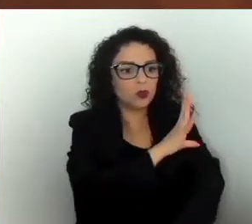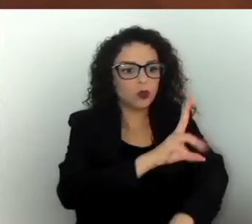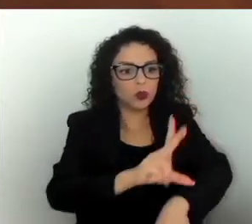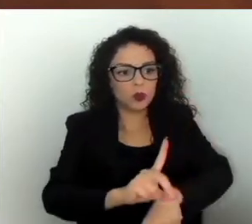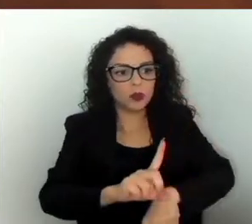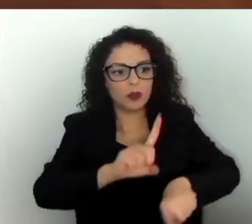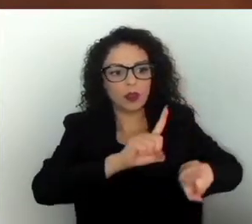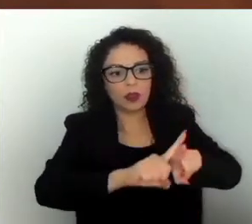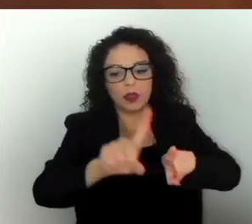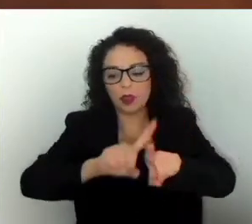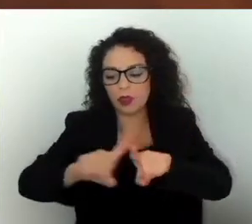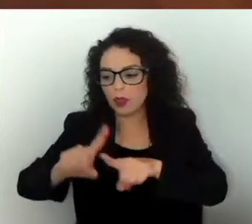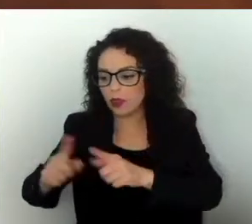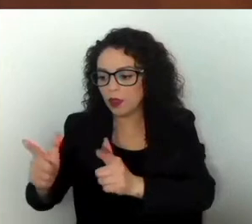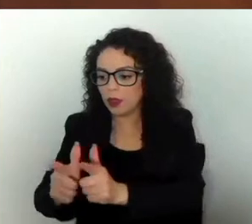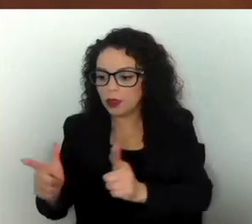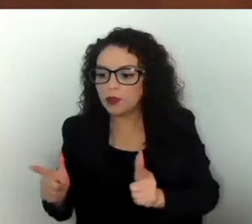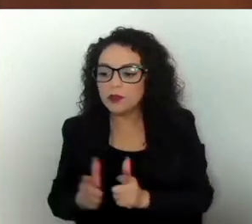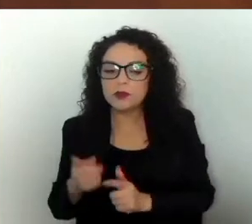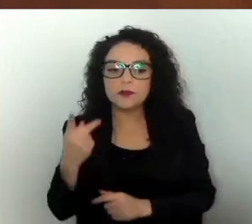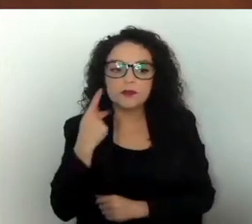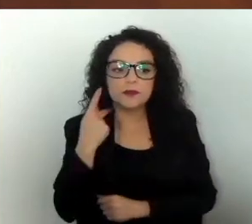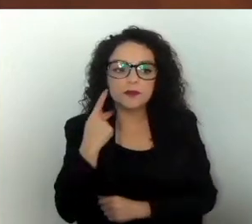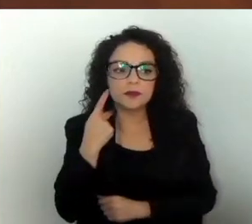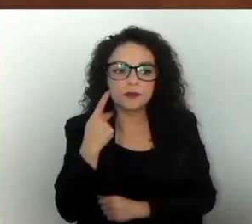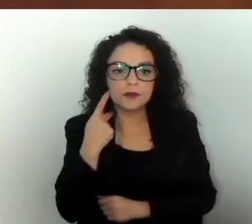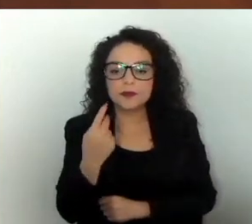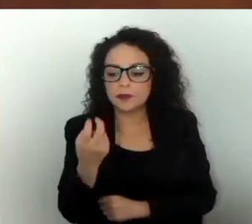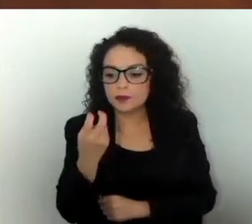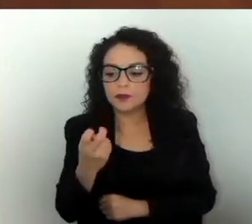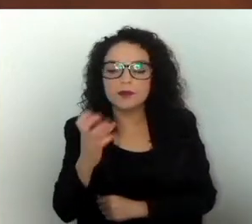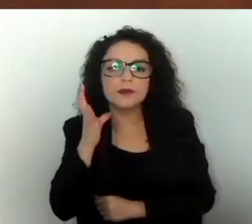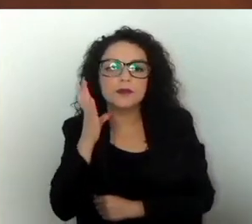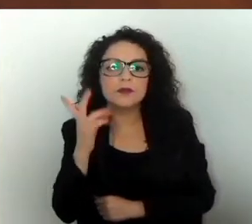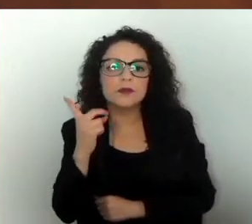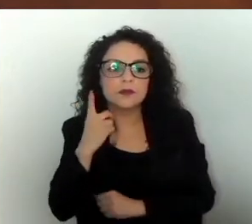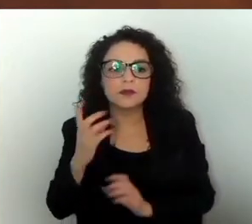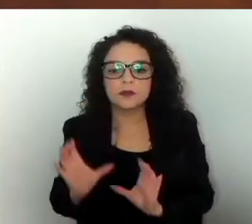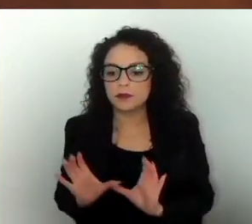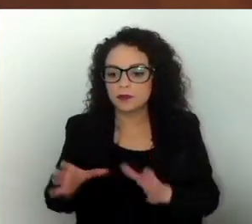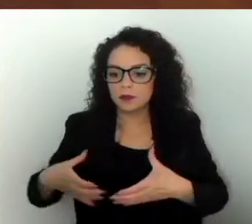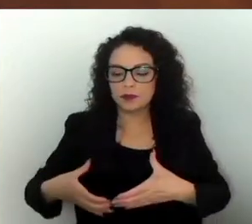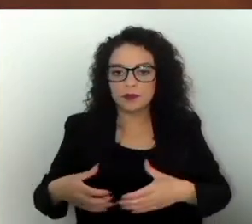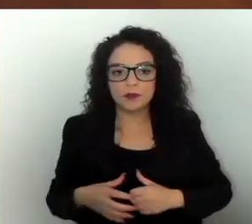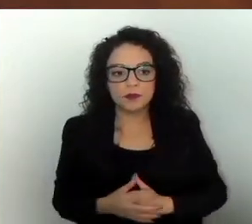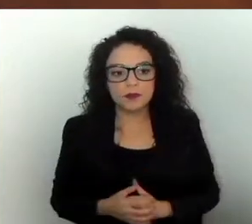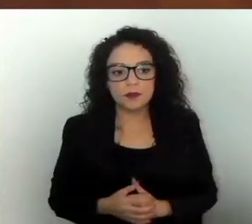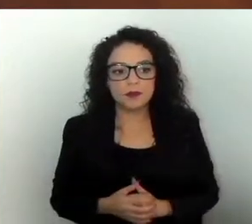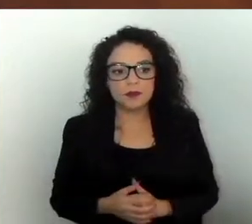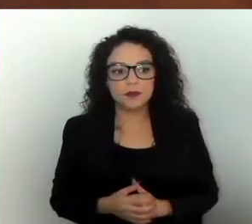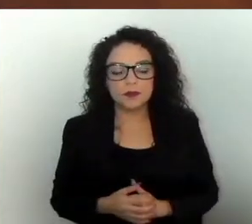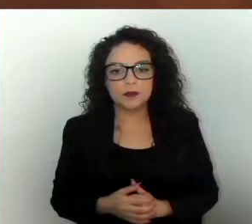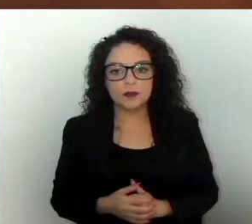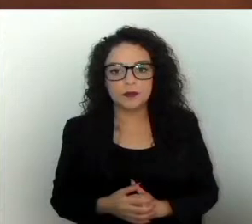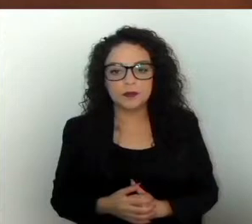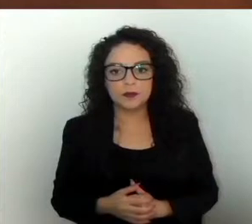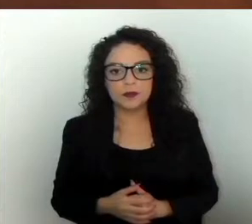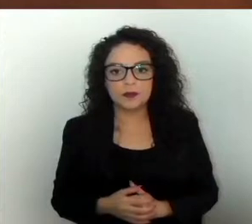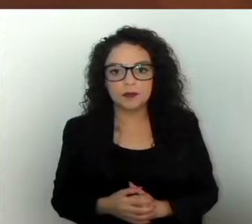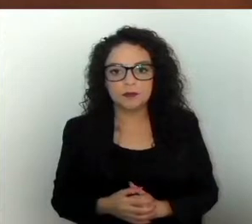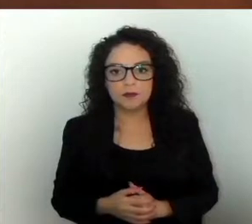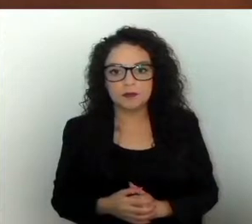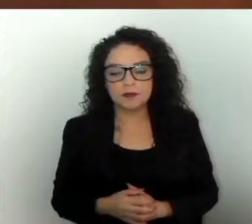diferentes grupos parlamentarios de esta legislatura. Por supuesto, felicito